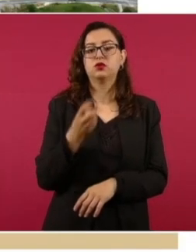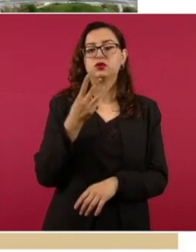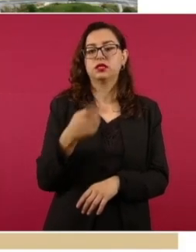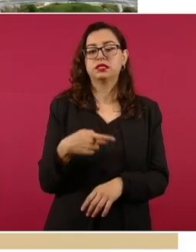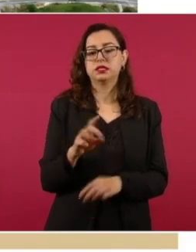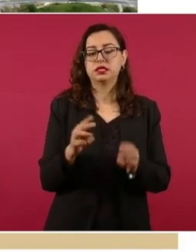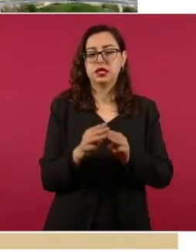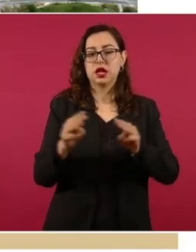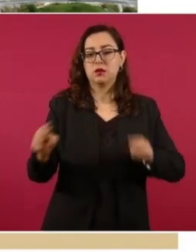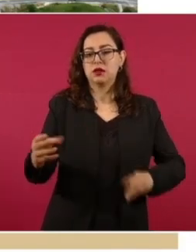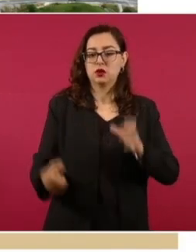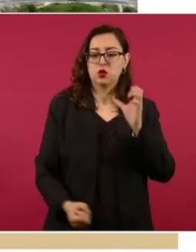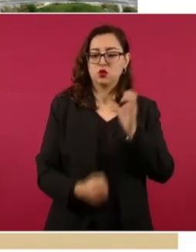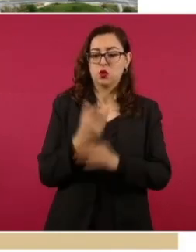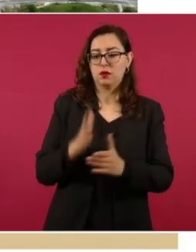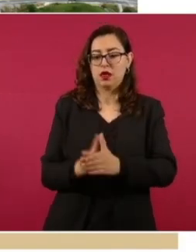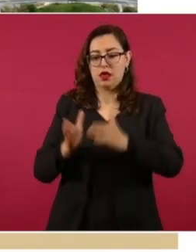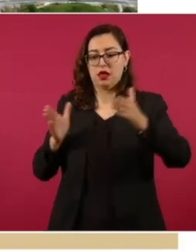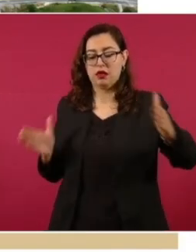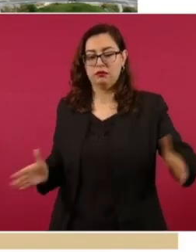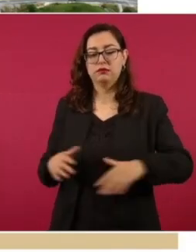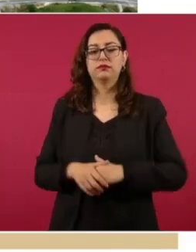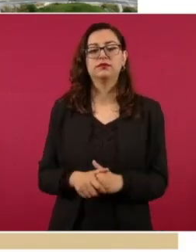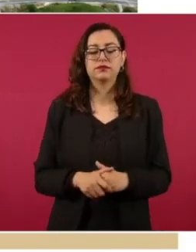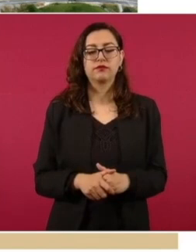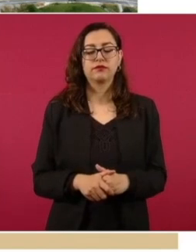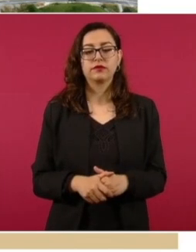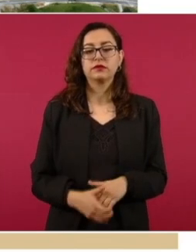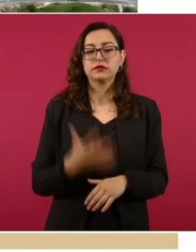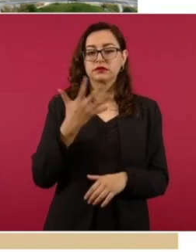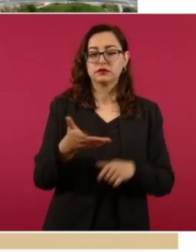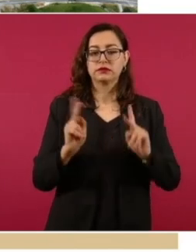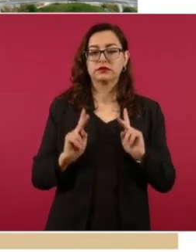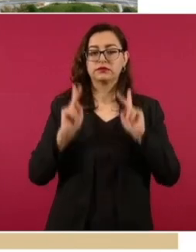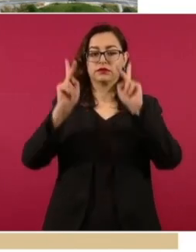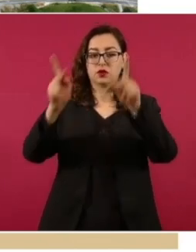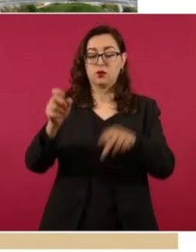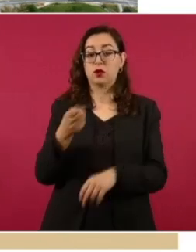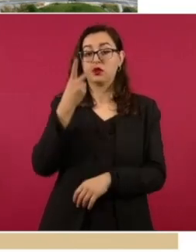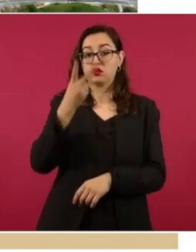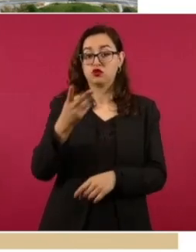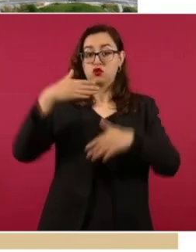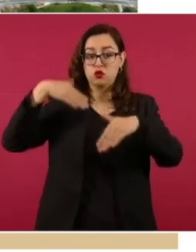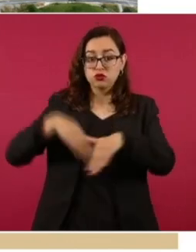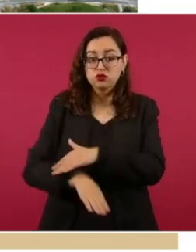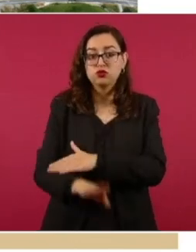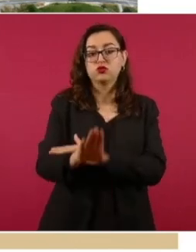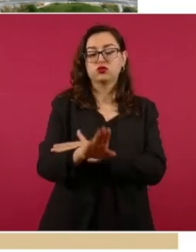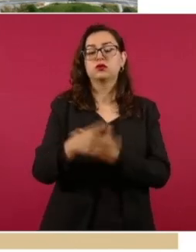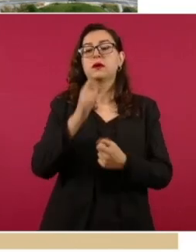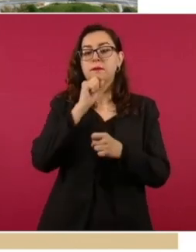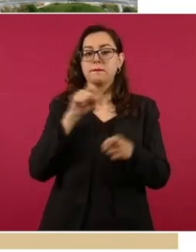cuerpo nuevo de doce metros de ancho de corona. Incluye cinco puentes, dos pasos inferiores, así como dos entronques,